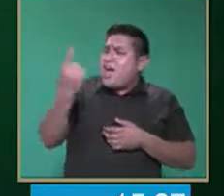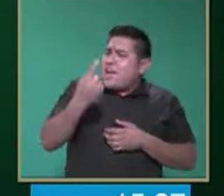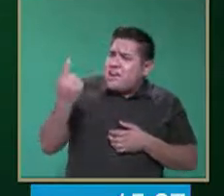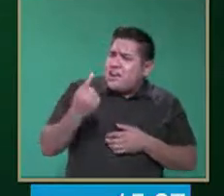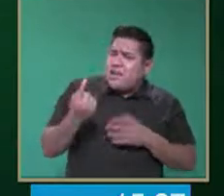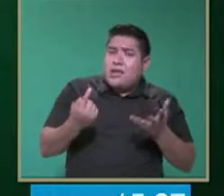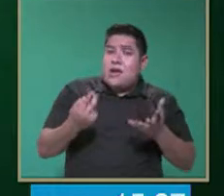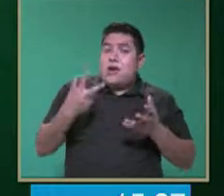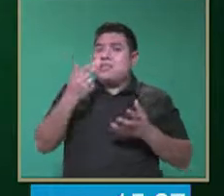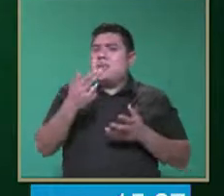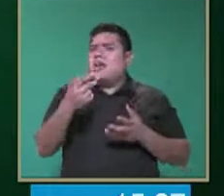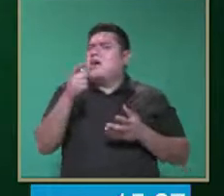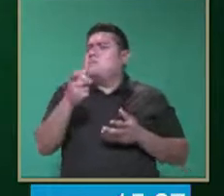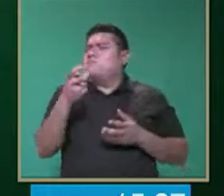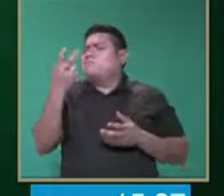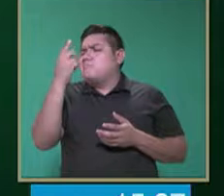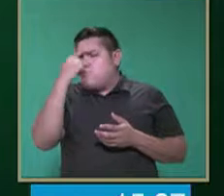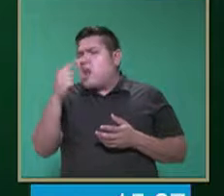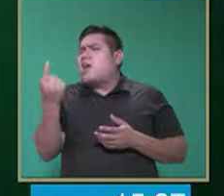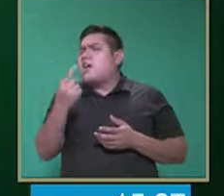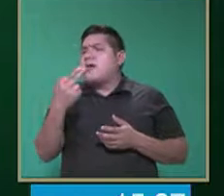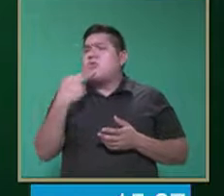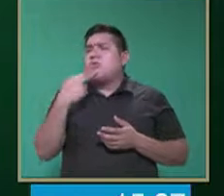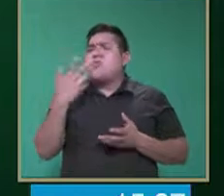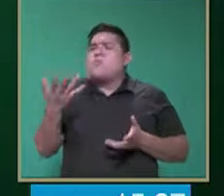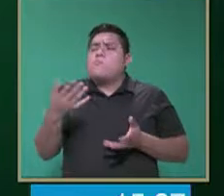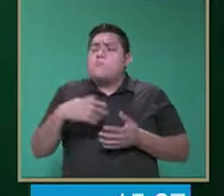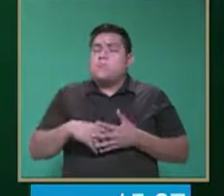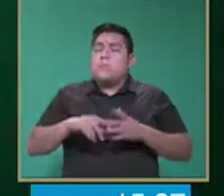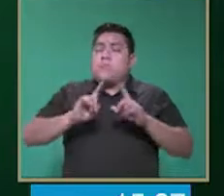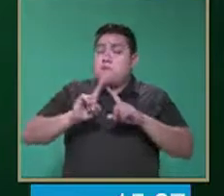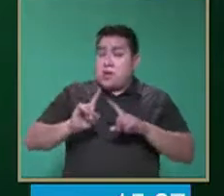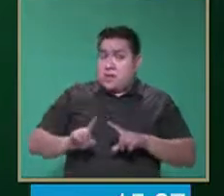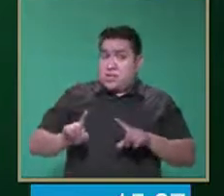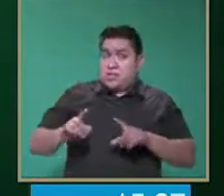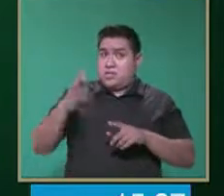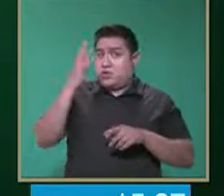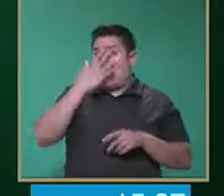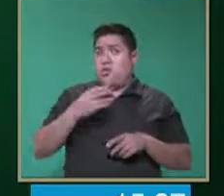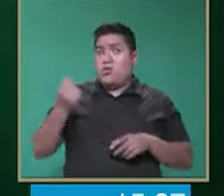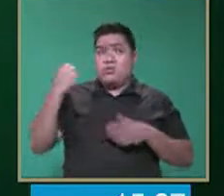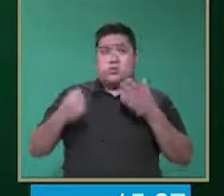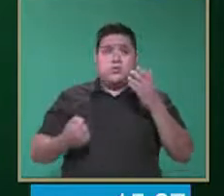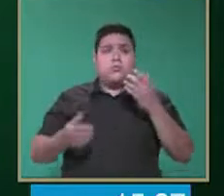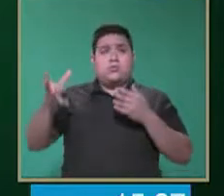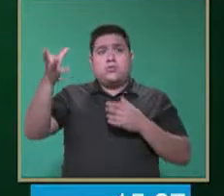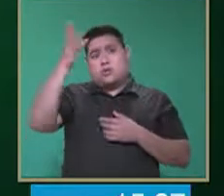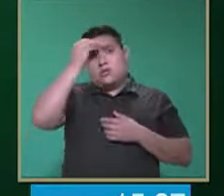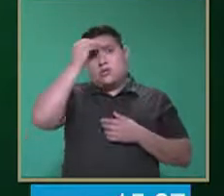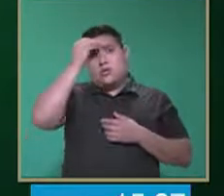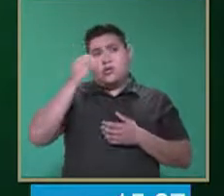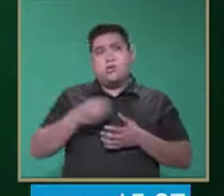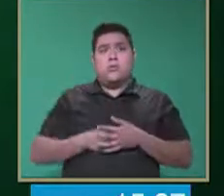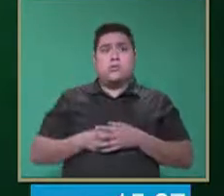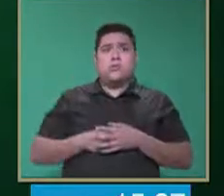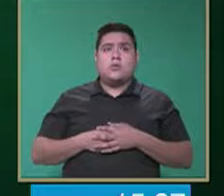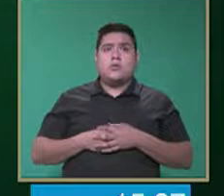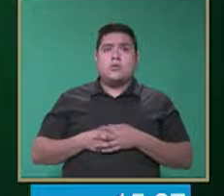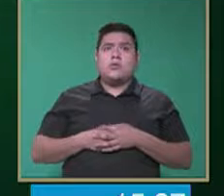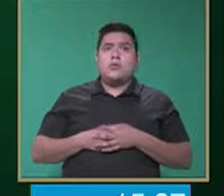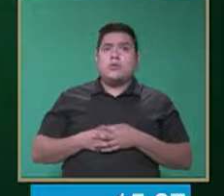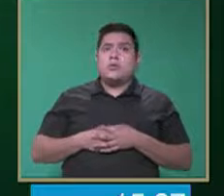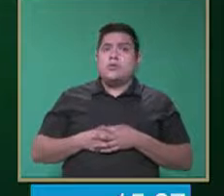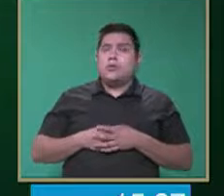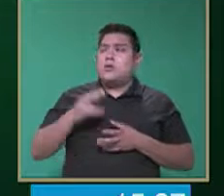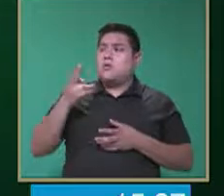unas tijeras, ¿para qué me sirven estas tijeras? El desarrollar de la formación de conceptos es para qué me